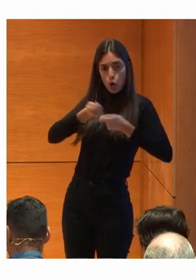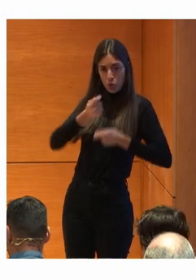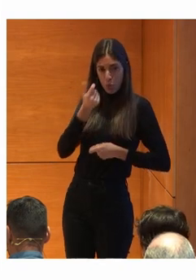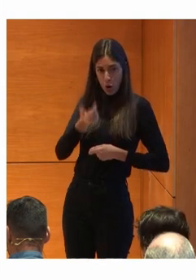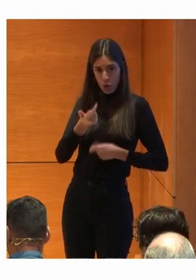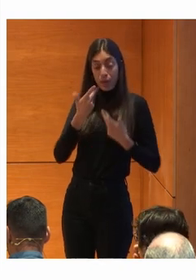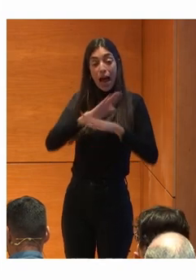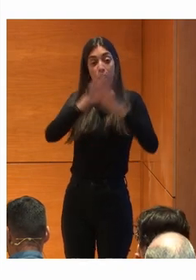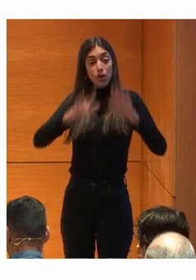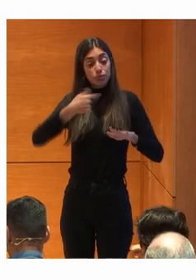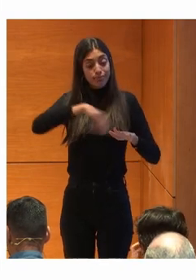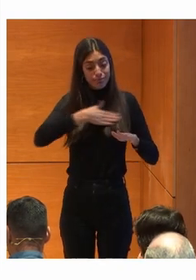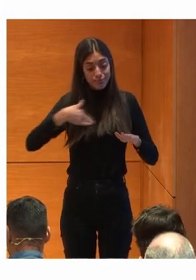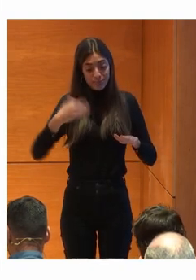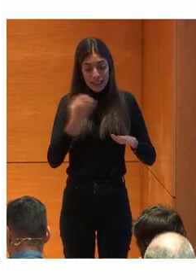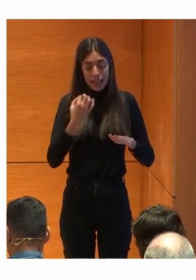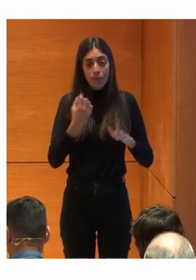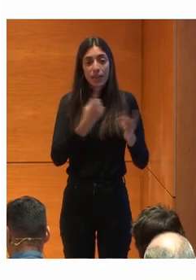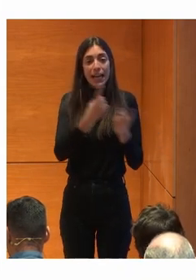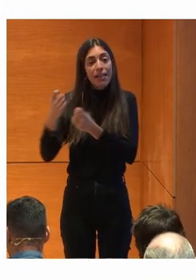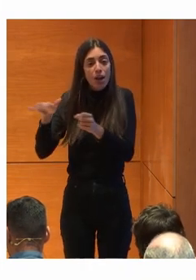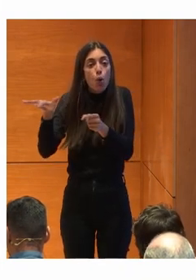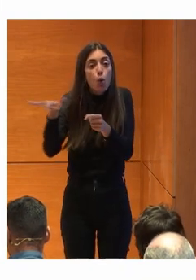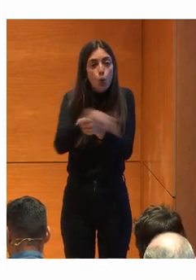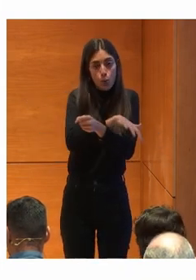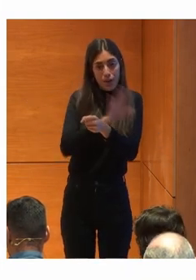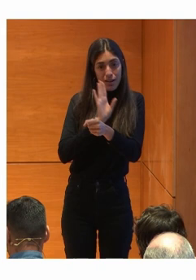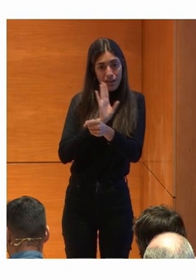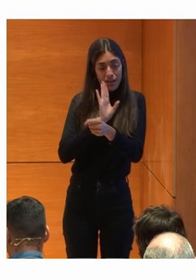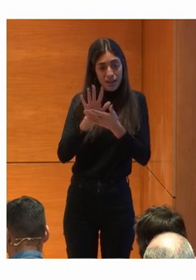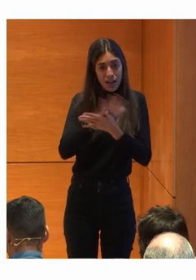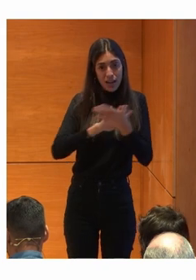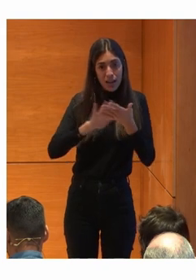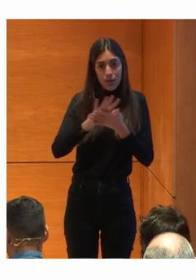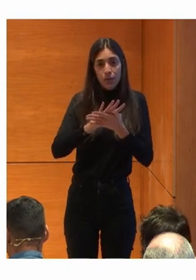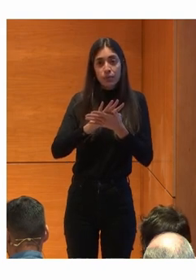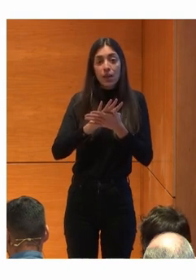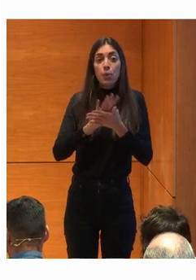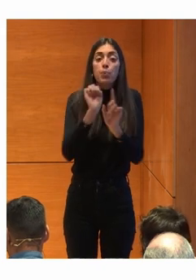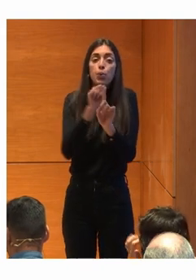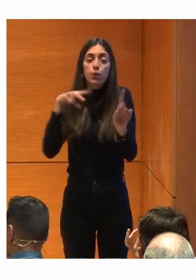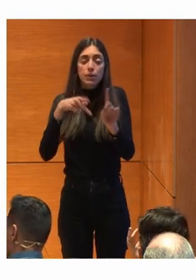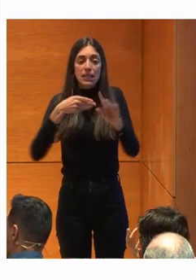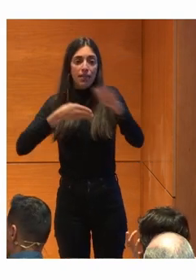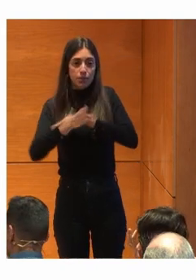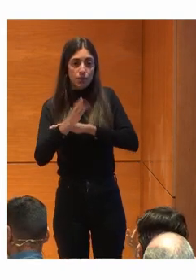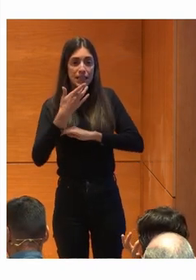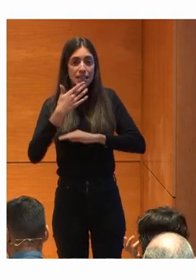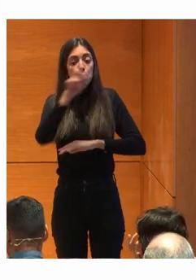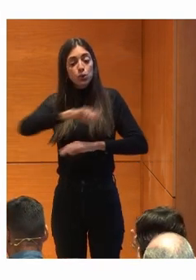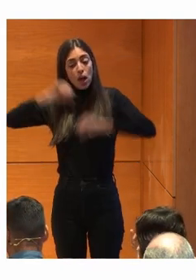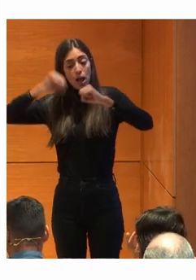Que es lo que queremos Pues cubrir Esas necesidades Que hablábamos De cara A la accesibilidad En población adulta